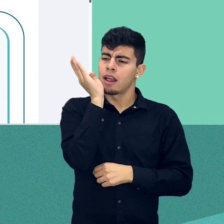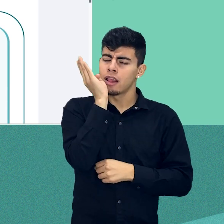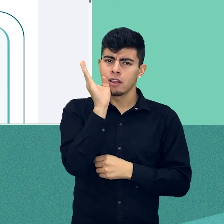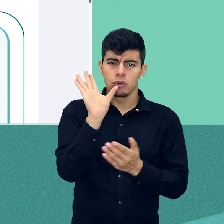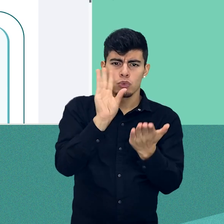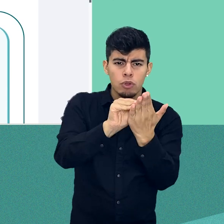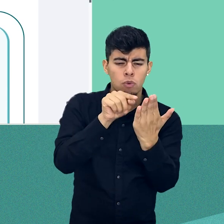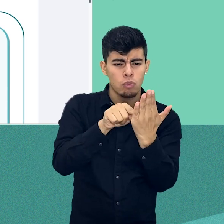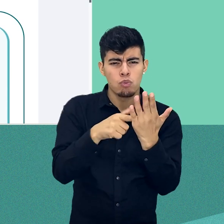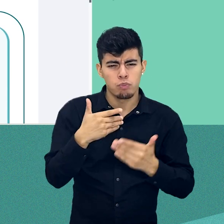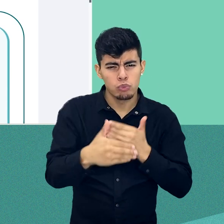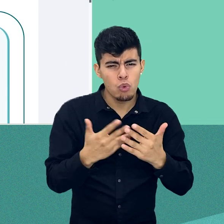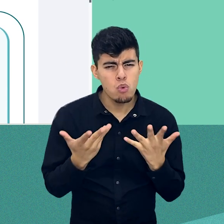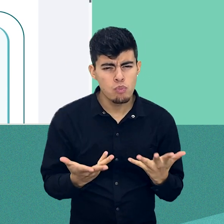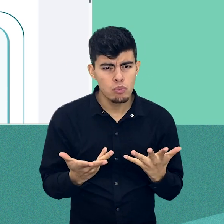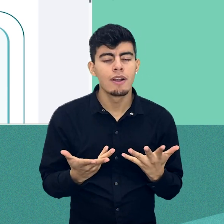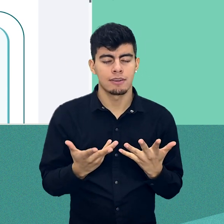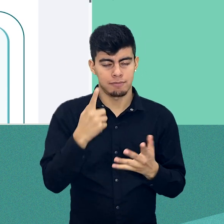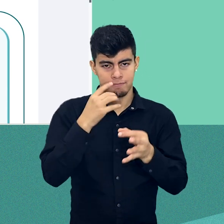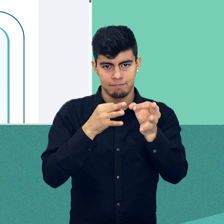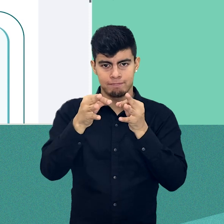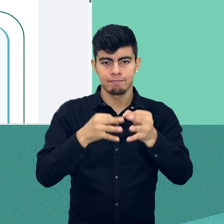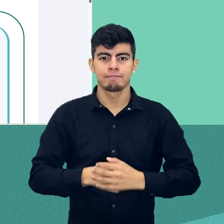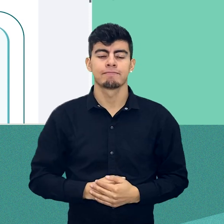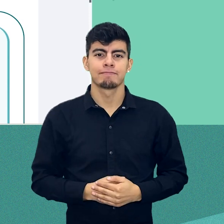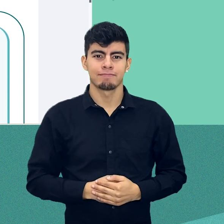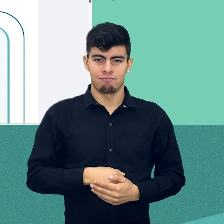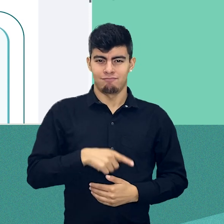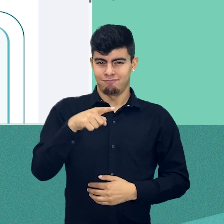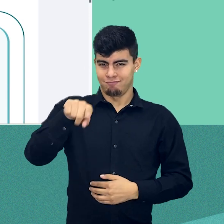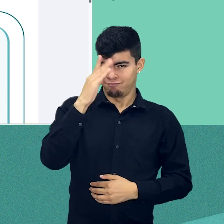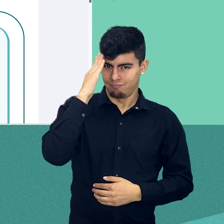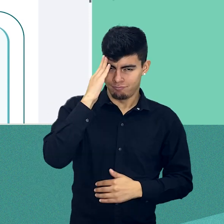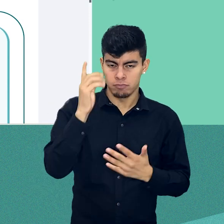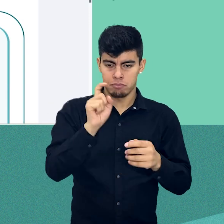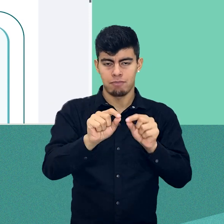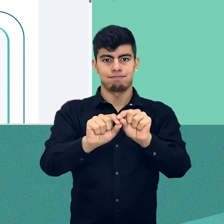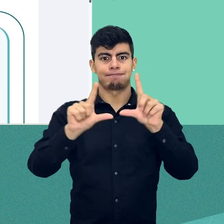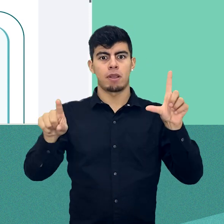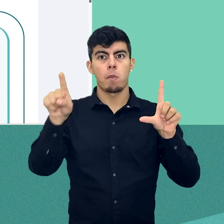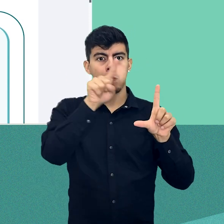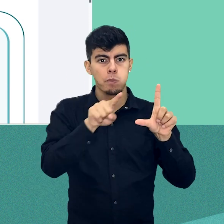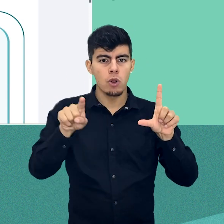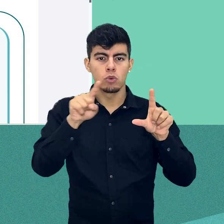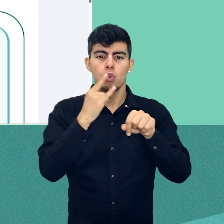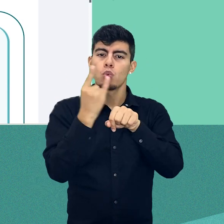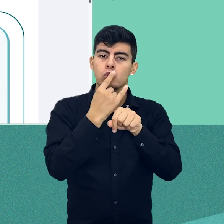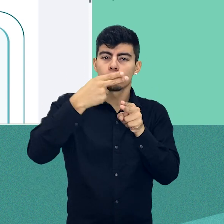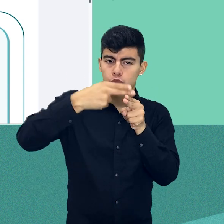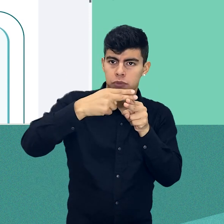educativa de UdArroa mediante un audio. Primero, debemos estar autenticados con nuestro usuario y contraseña en la plataforma.